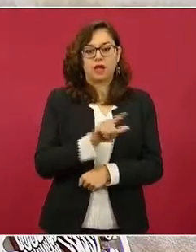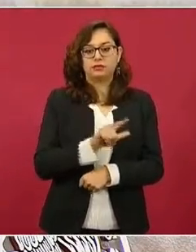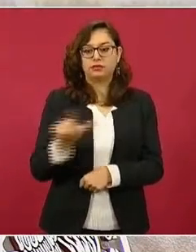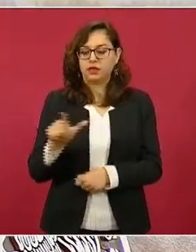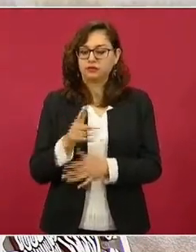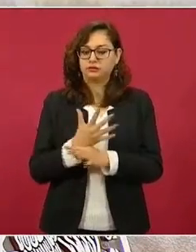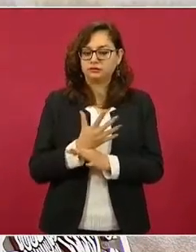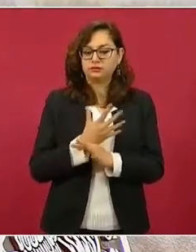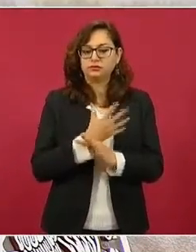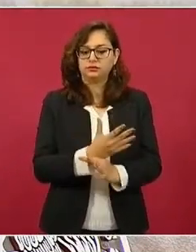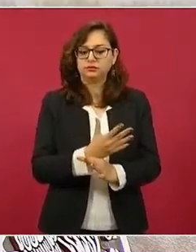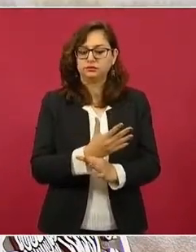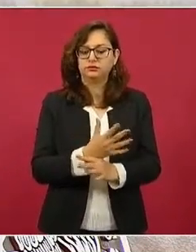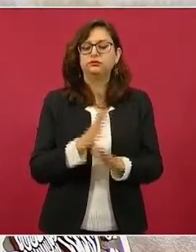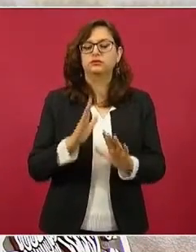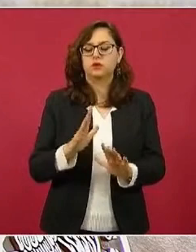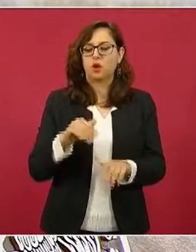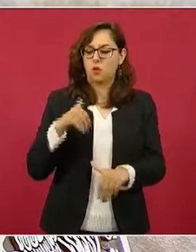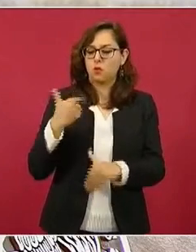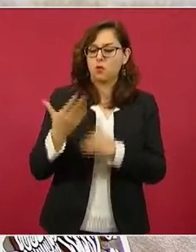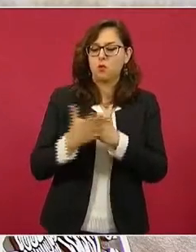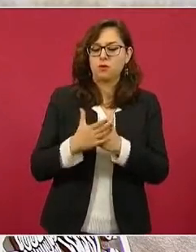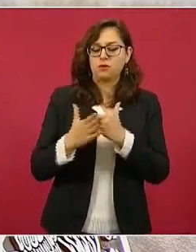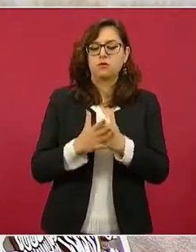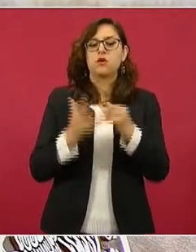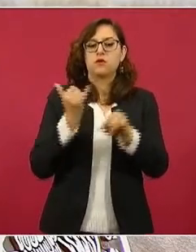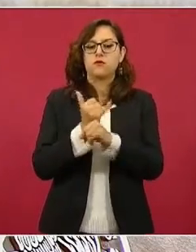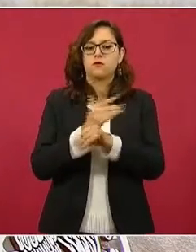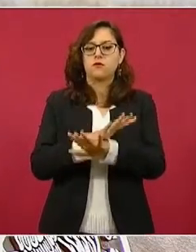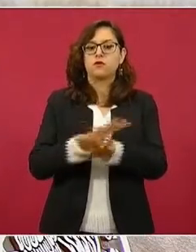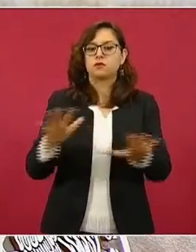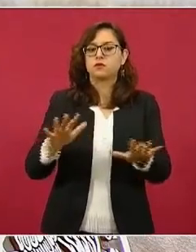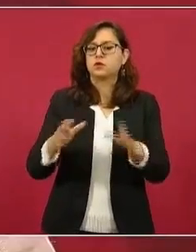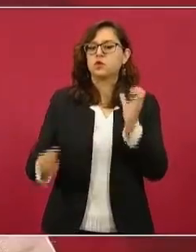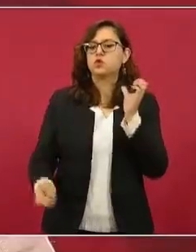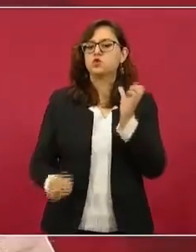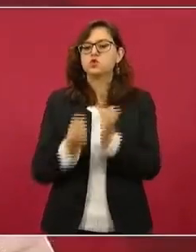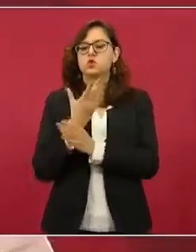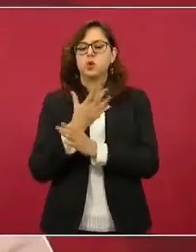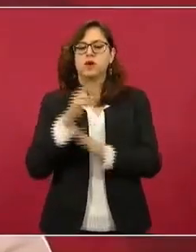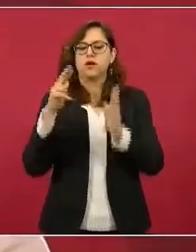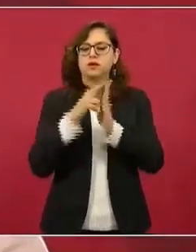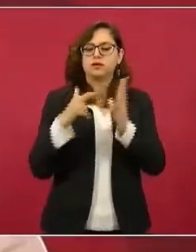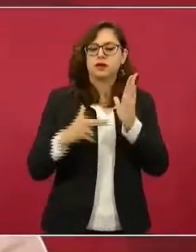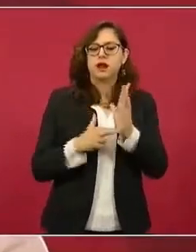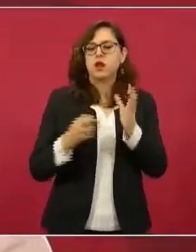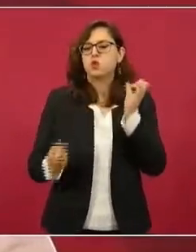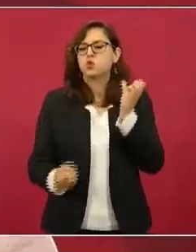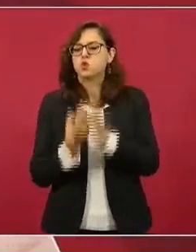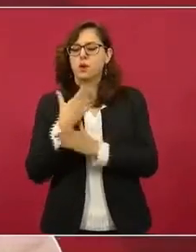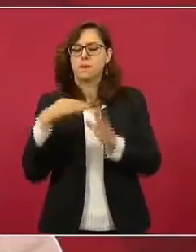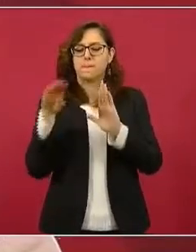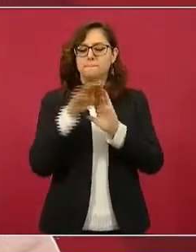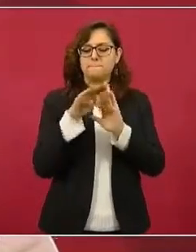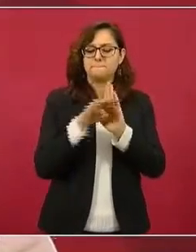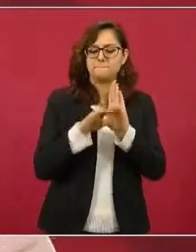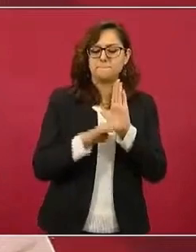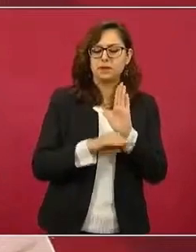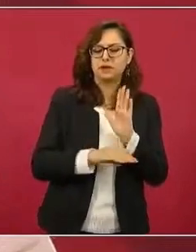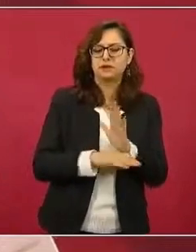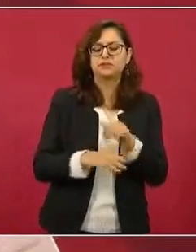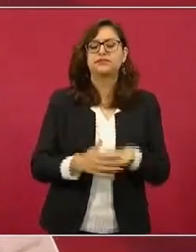informará respecto a nuevos lineamientos. En el caso específico del permiso